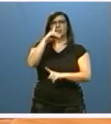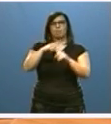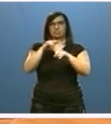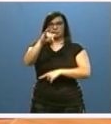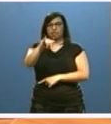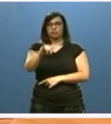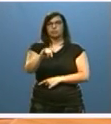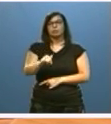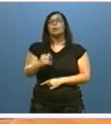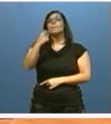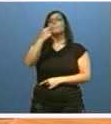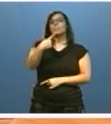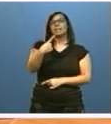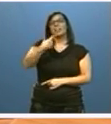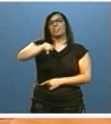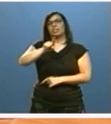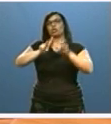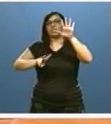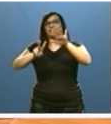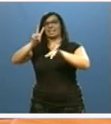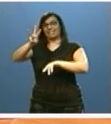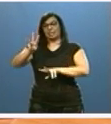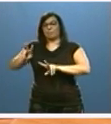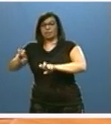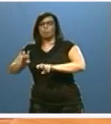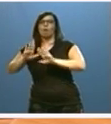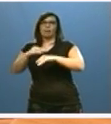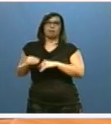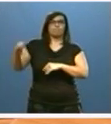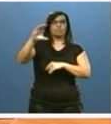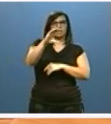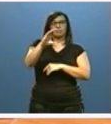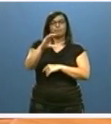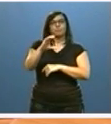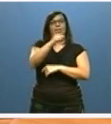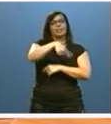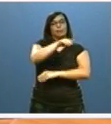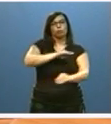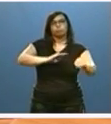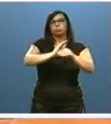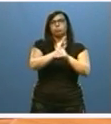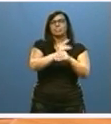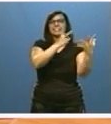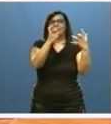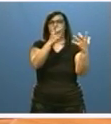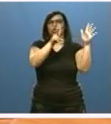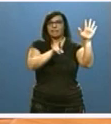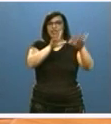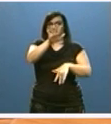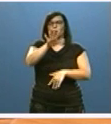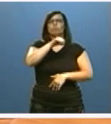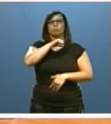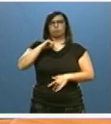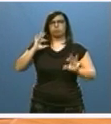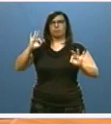a los 1.173 millones inicialmente previstos. De ellos, 775 fueron inversión privada.